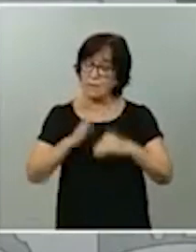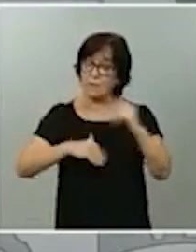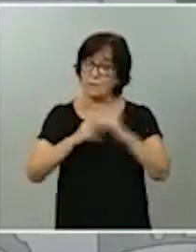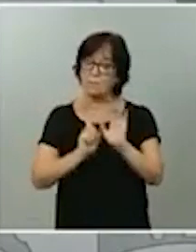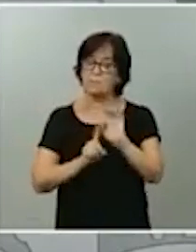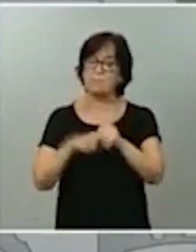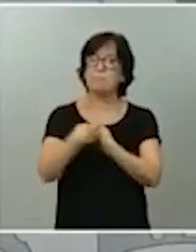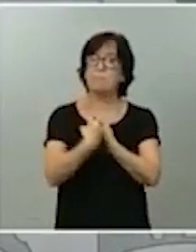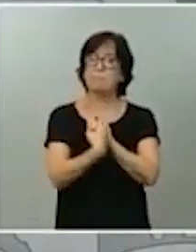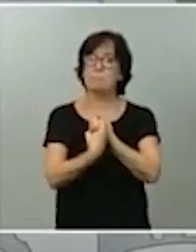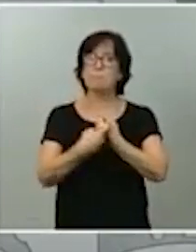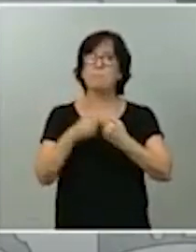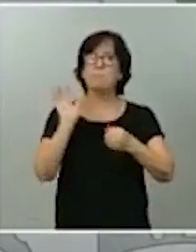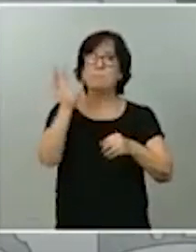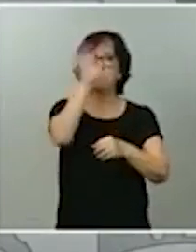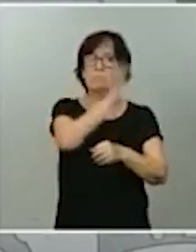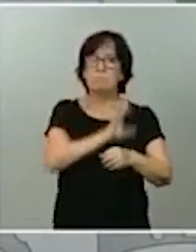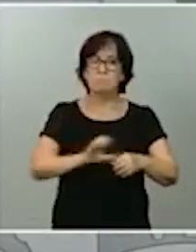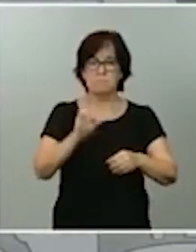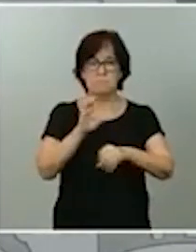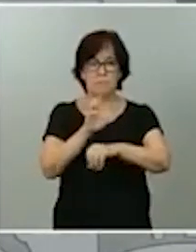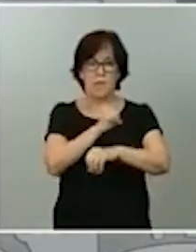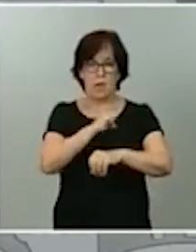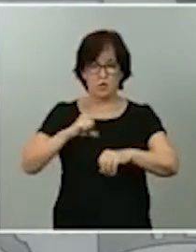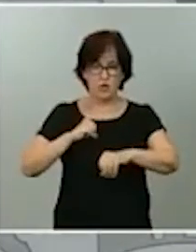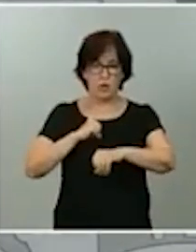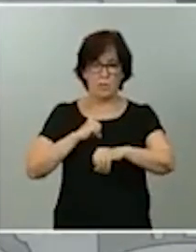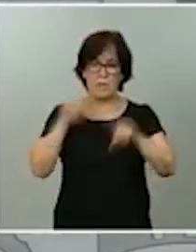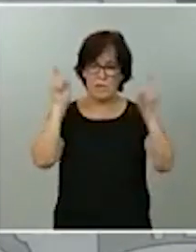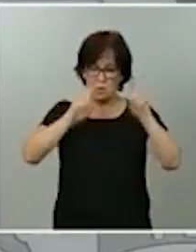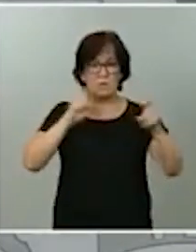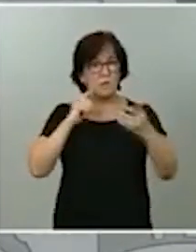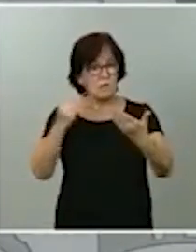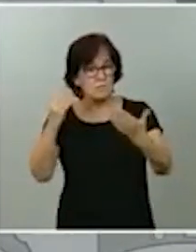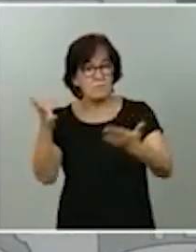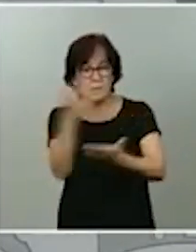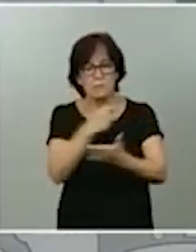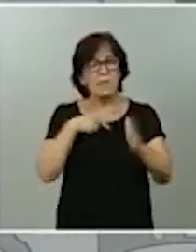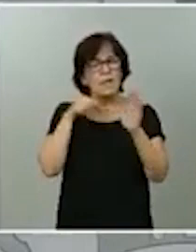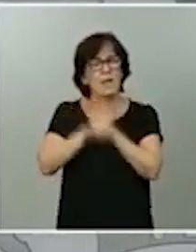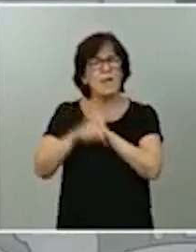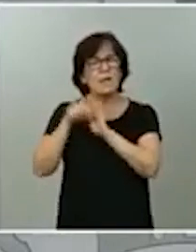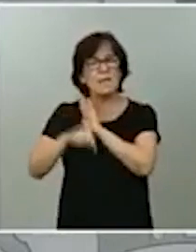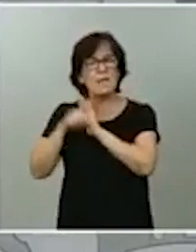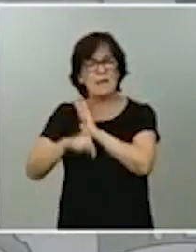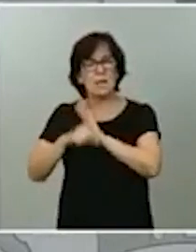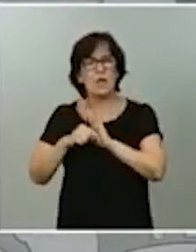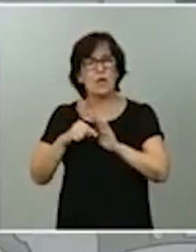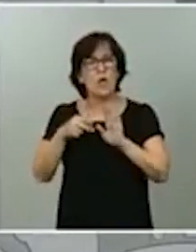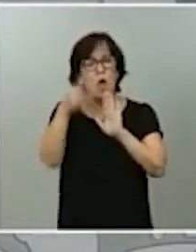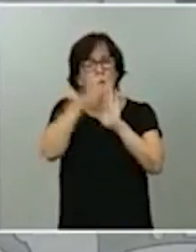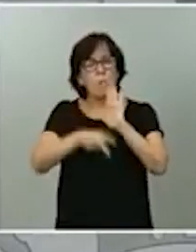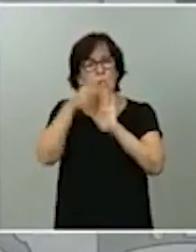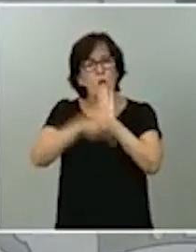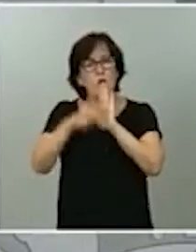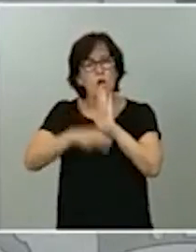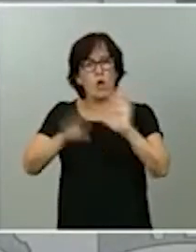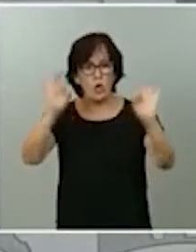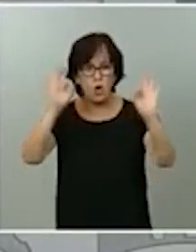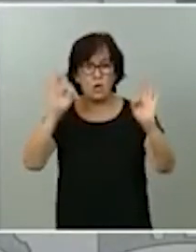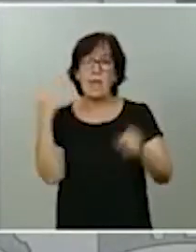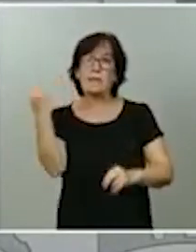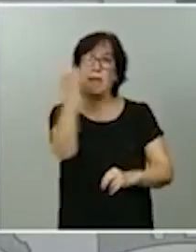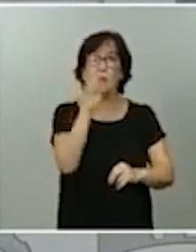Consejerías Autonómicas de Educación y ya daba el marco para el desarrollo de los protocolos concretos en cada una de las comunidades autónomas. De hecho, esa guía